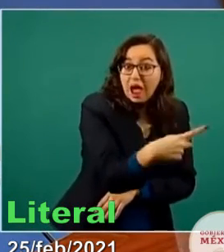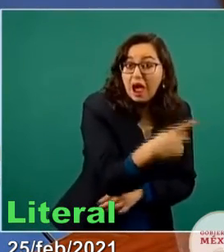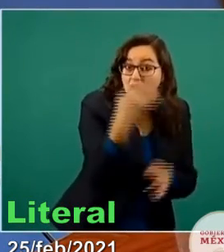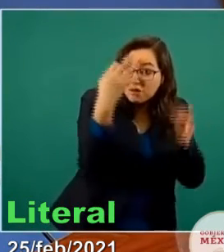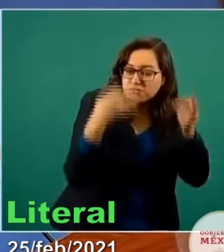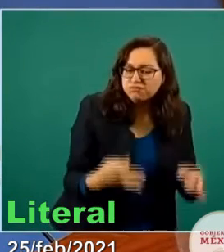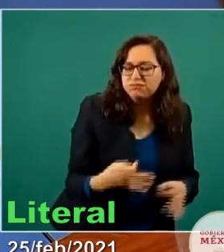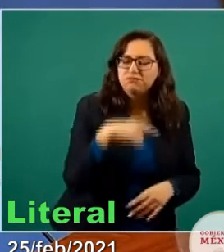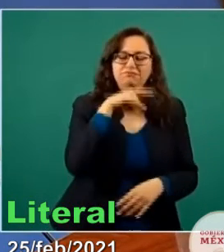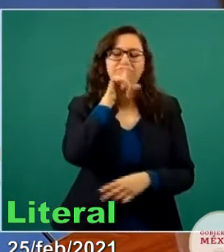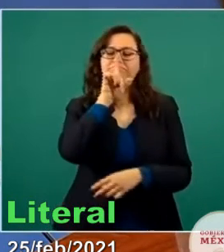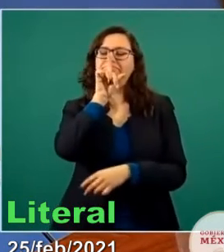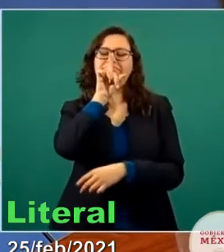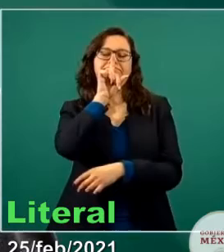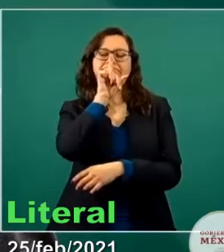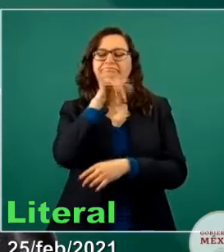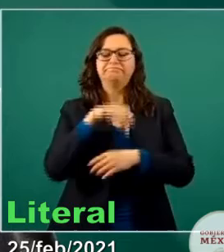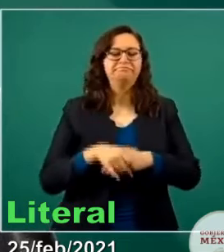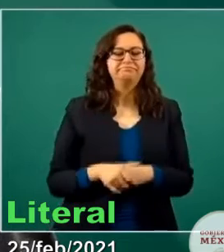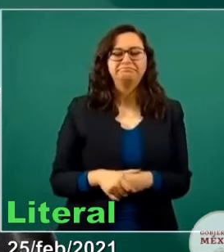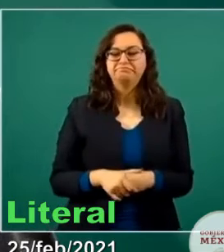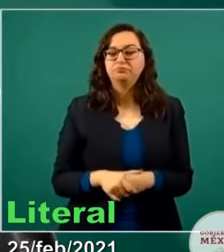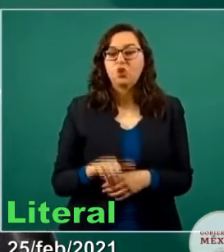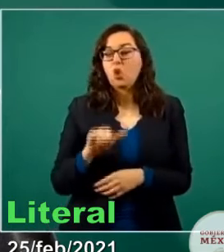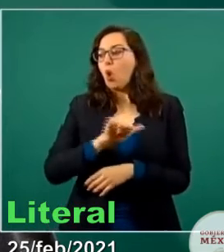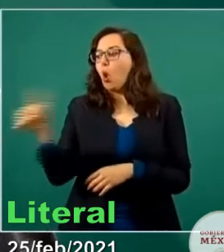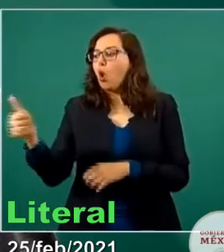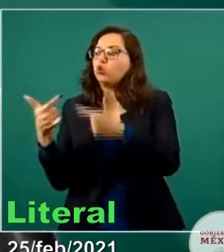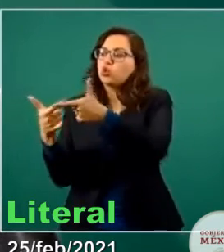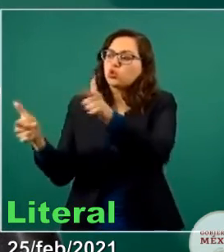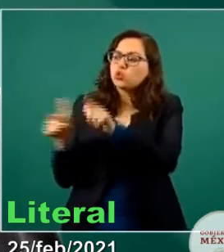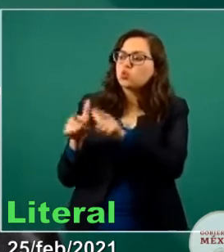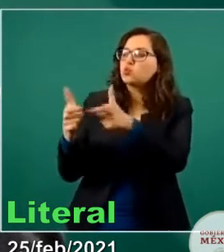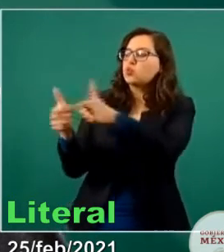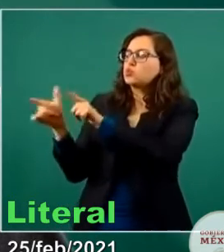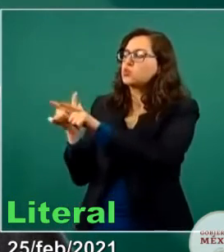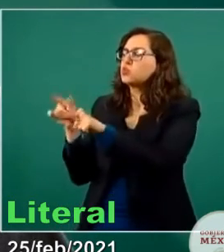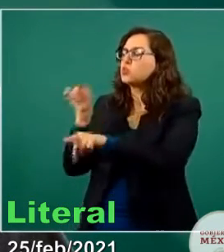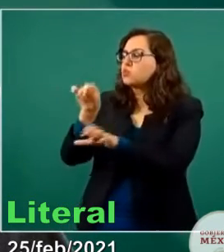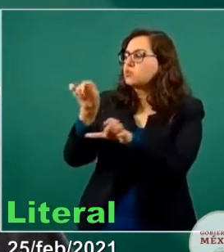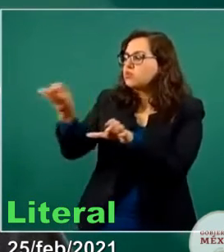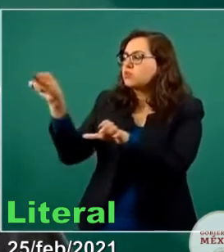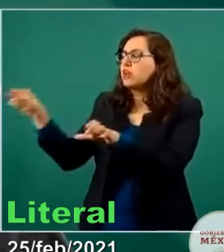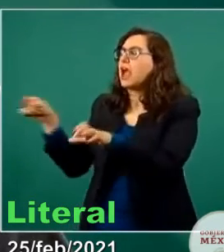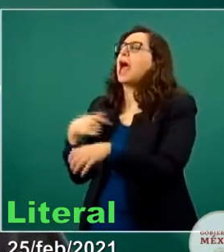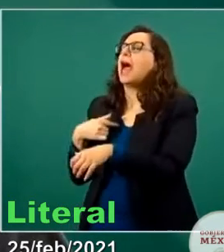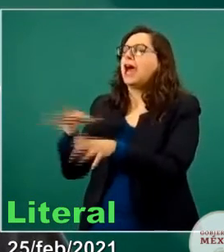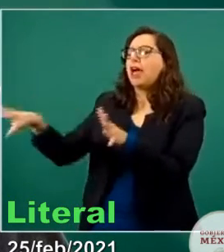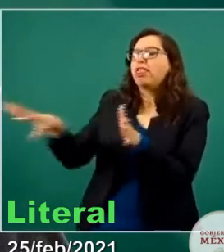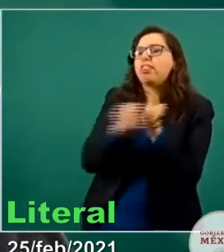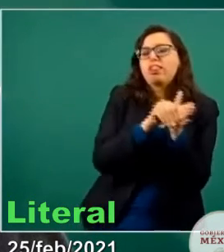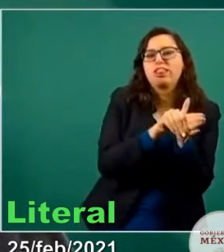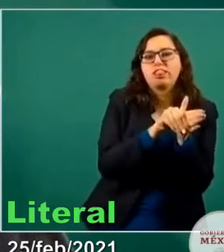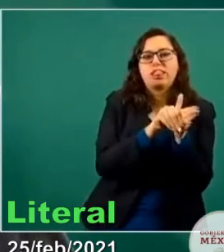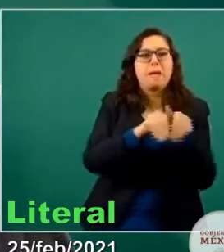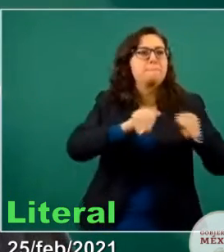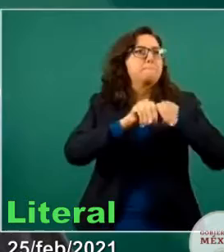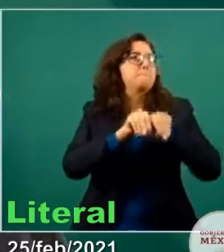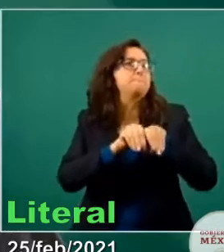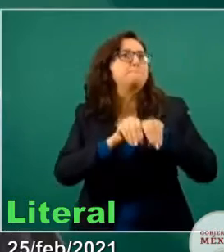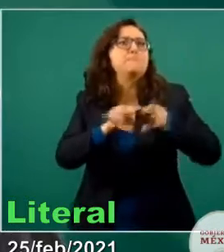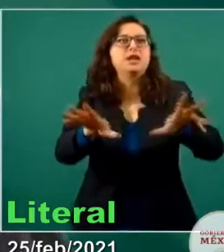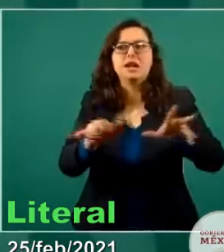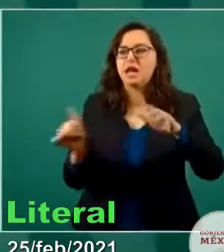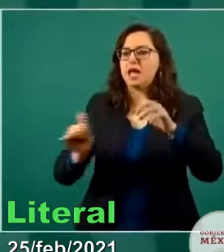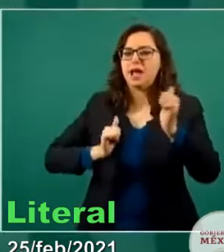expresiones importadas. O sea,